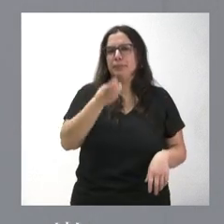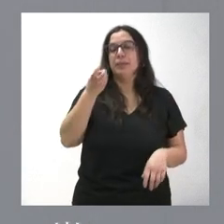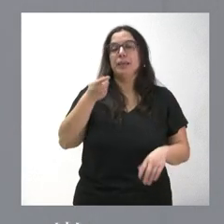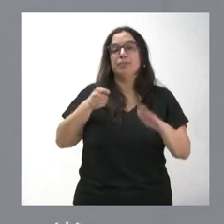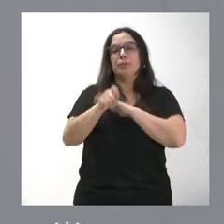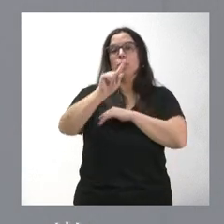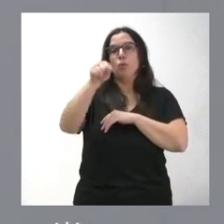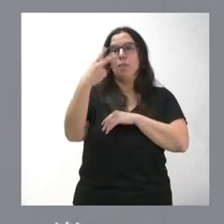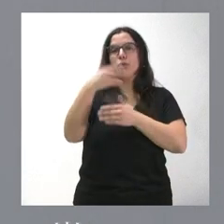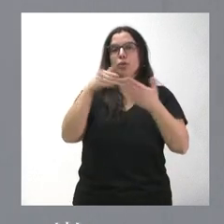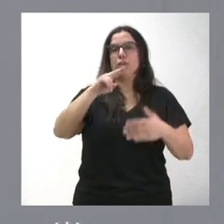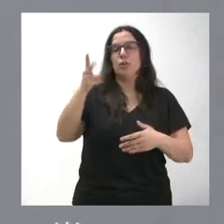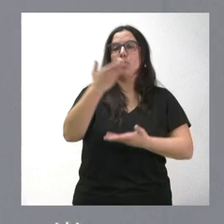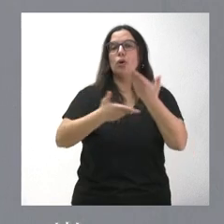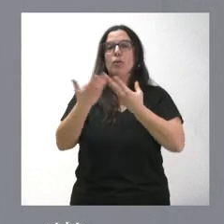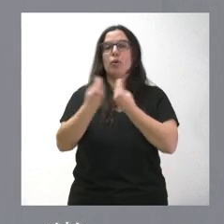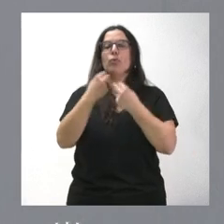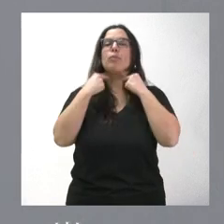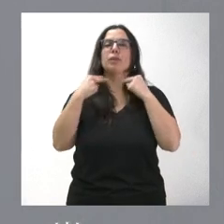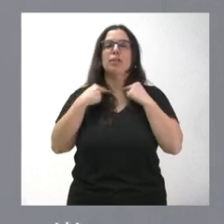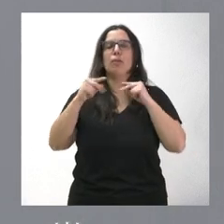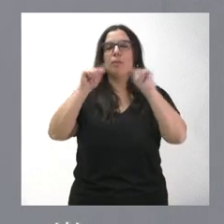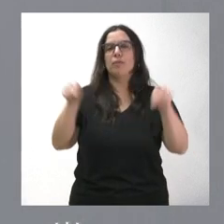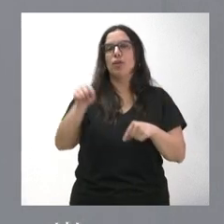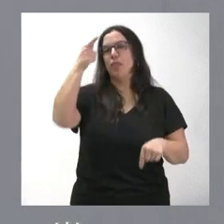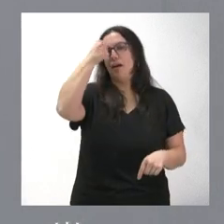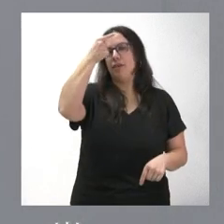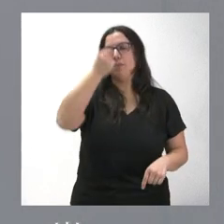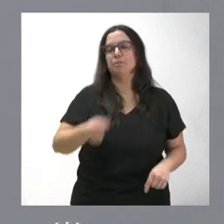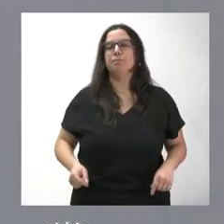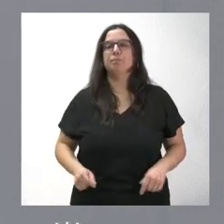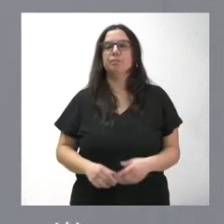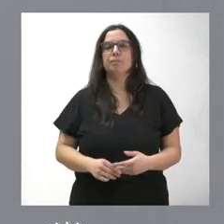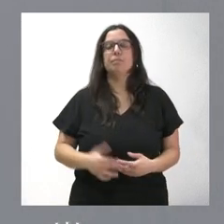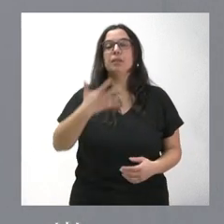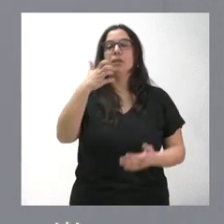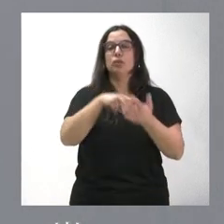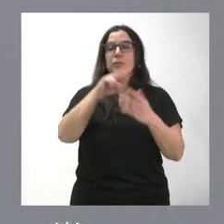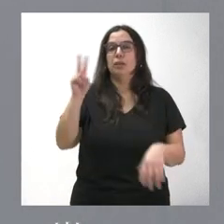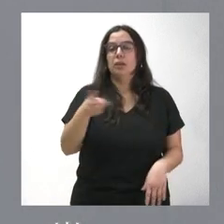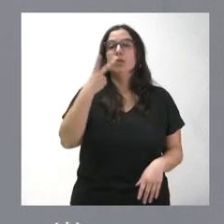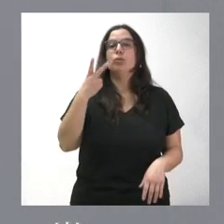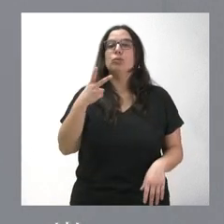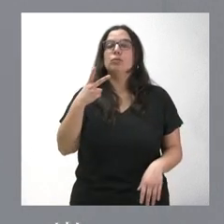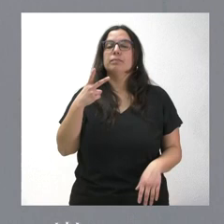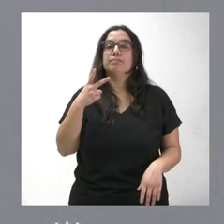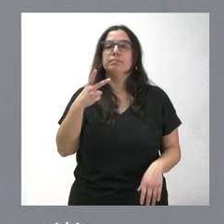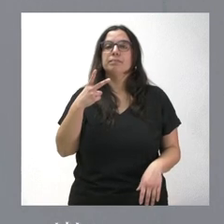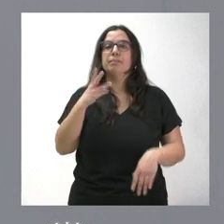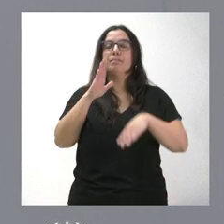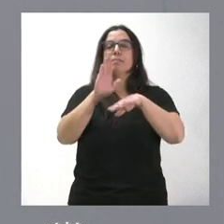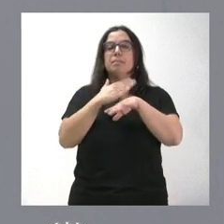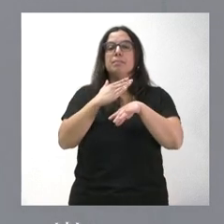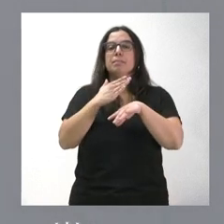de 1,2 millones de euros en colaboración con la Diputación Provincial de Ávila. 500.000 euros para